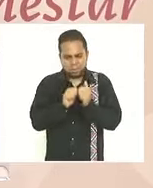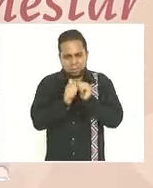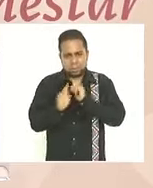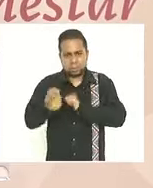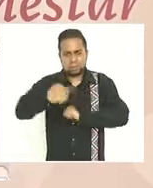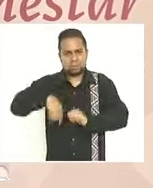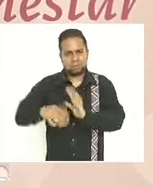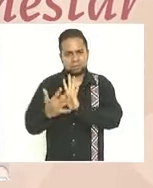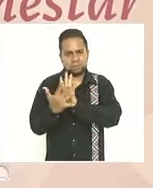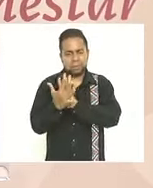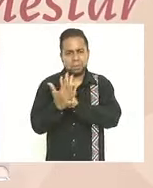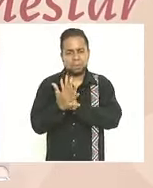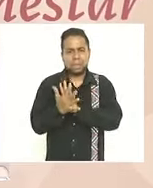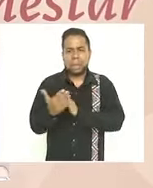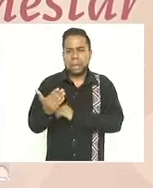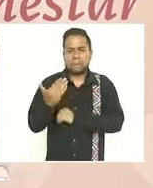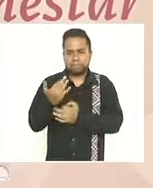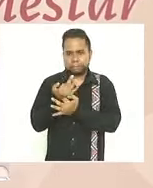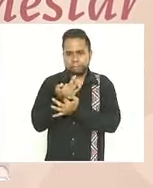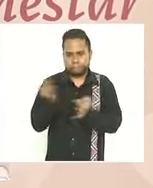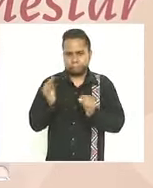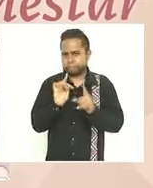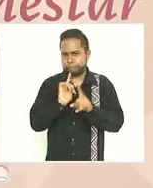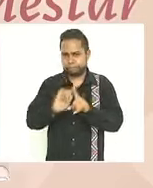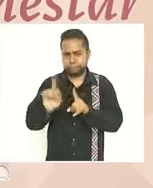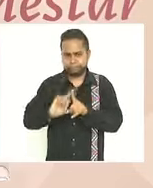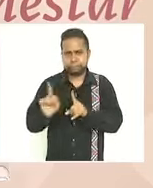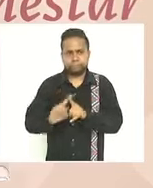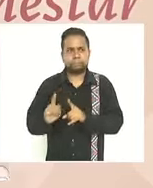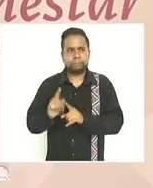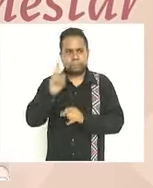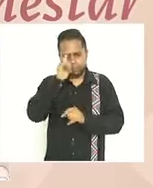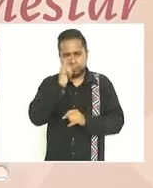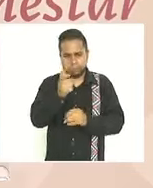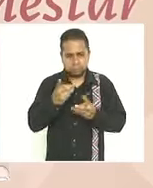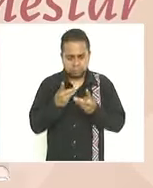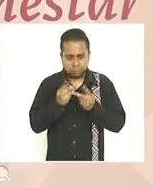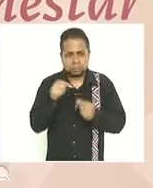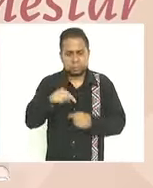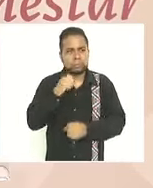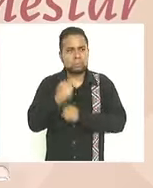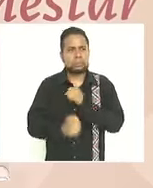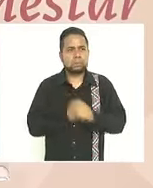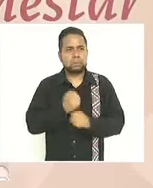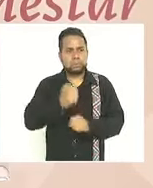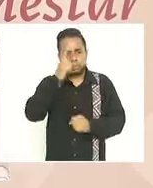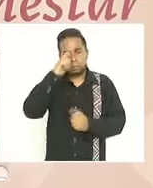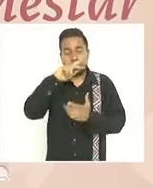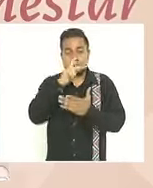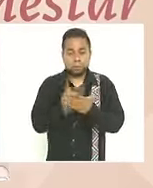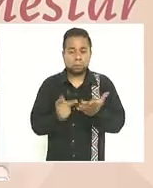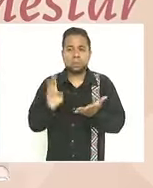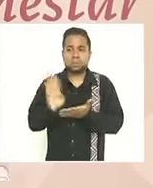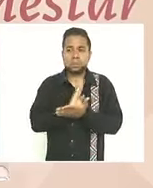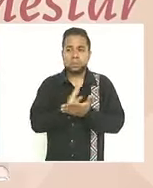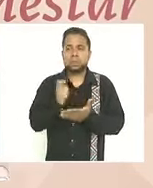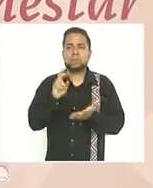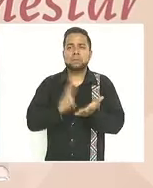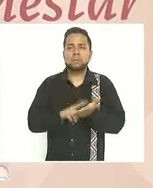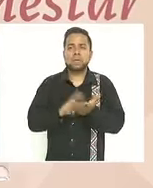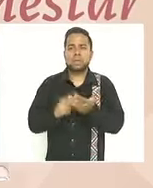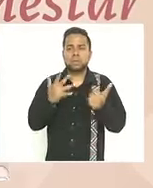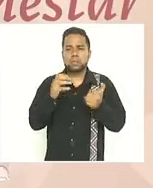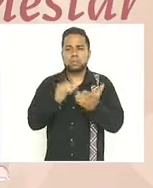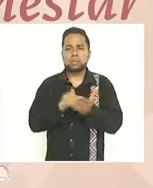parte como ya se ha informado en otras ocasiones el monto de inversión de este año de los programas del bienestar es de 600